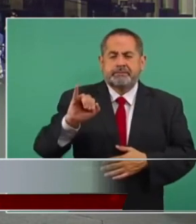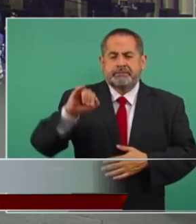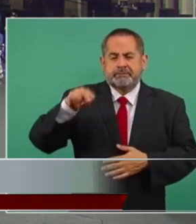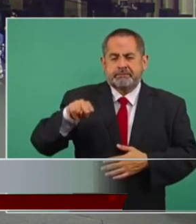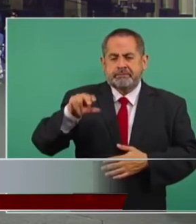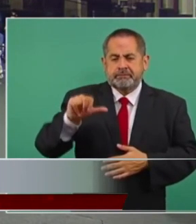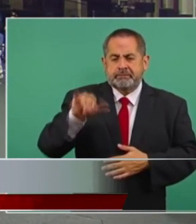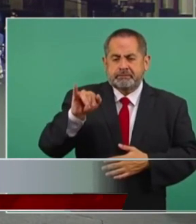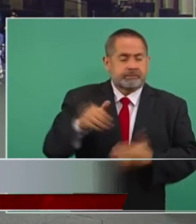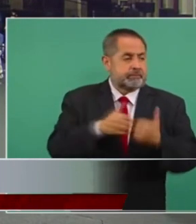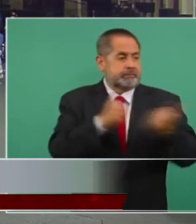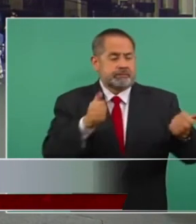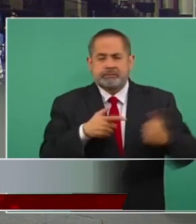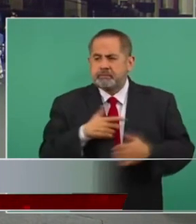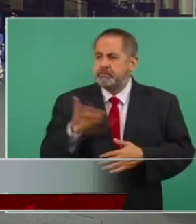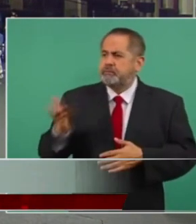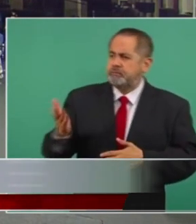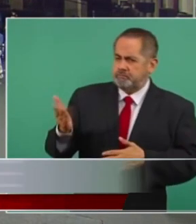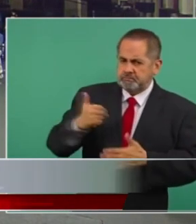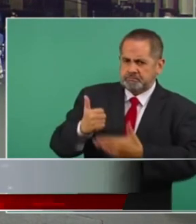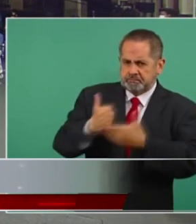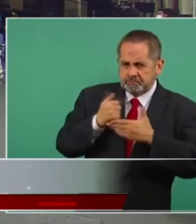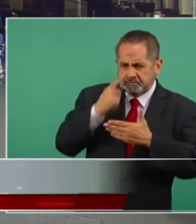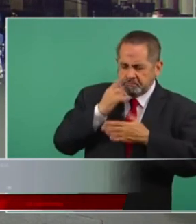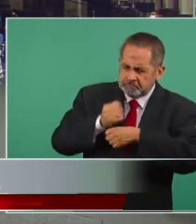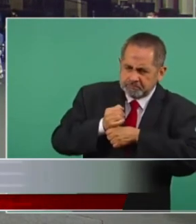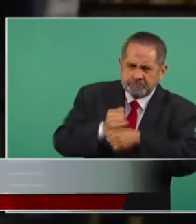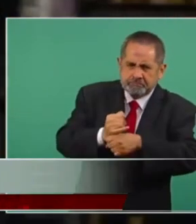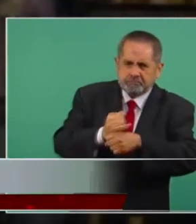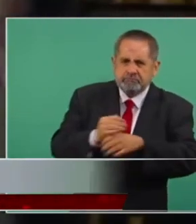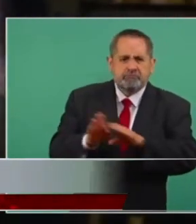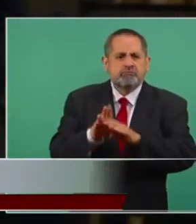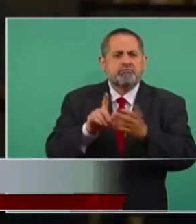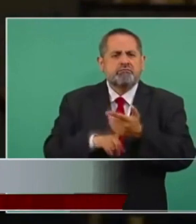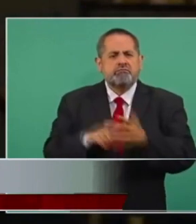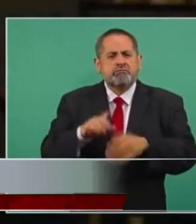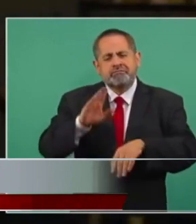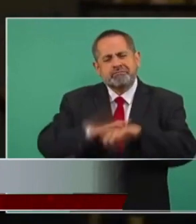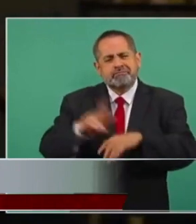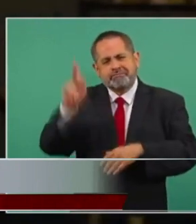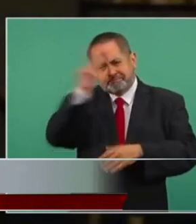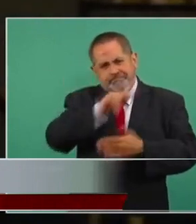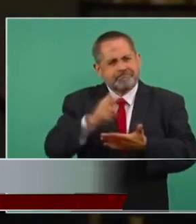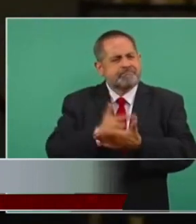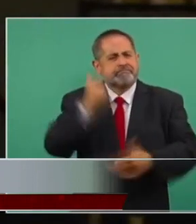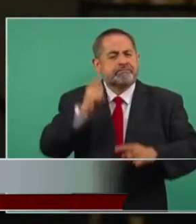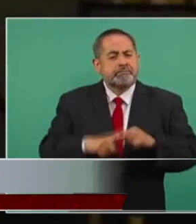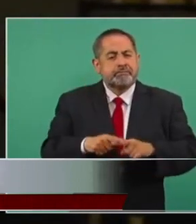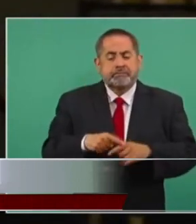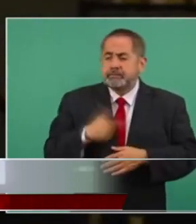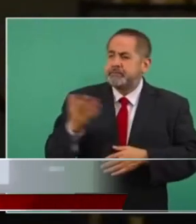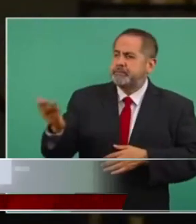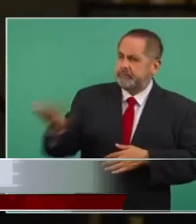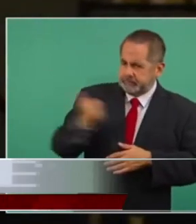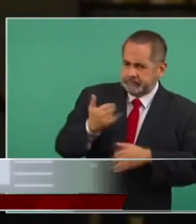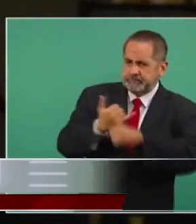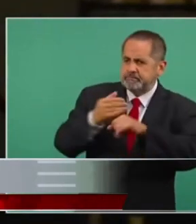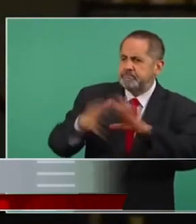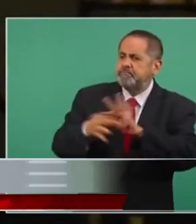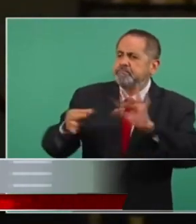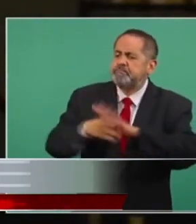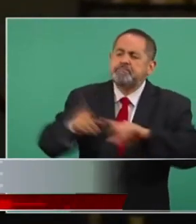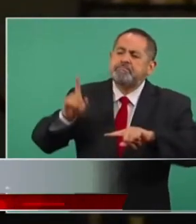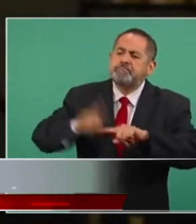nos está pidiendo que coadyuvemos con esta investigación pero más grave aún, presidente nos está pidiendo que revelemos las